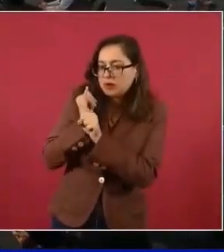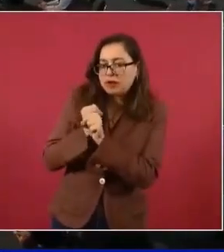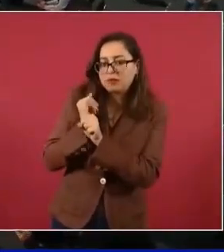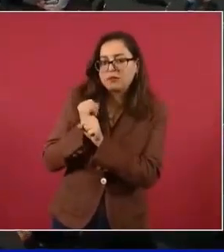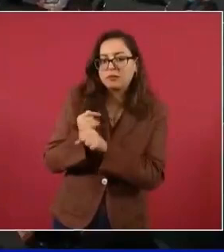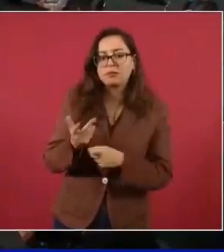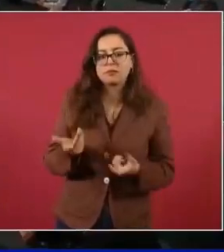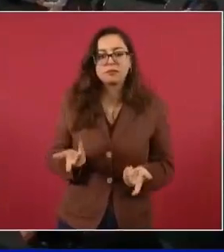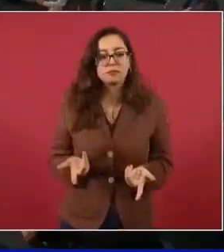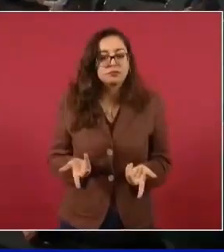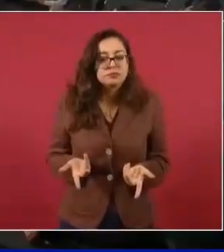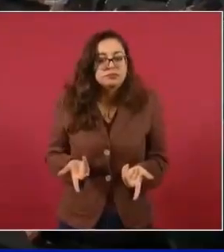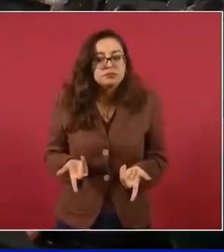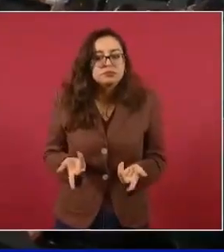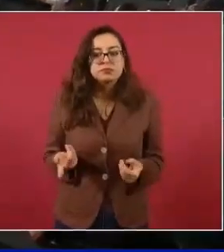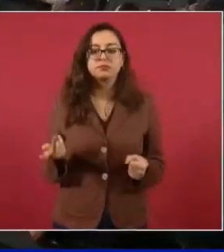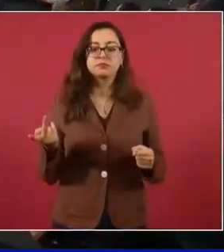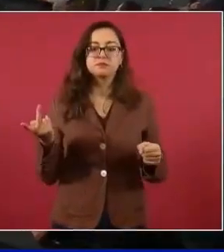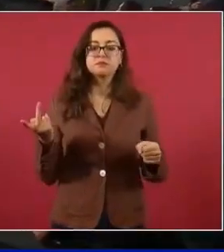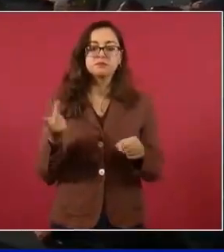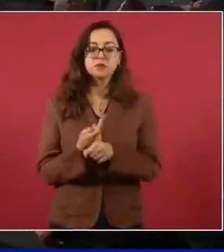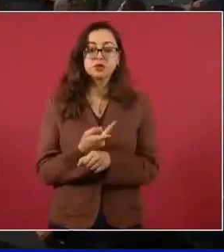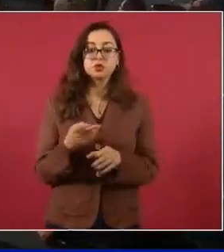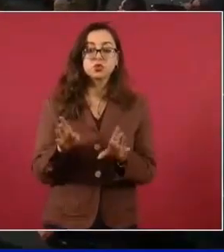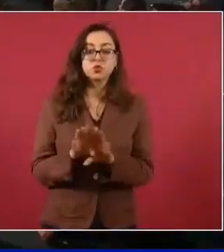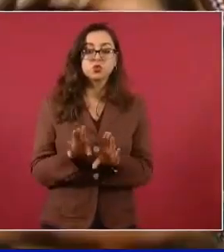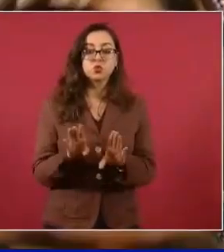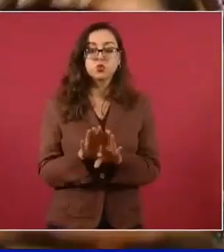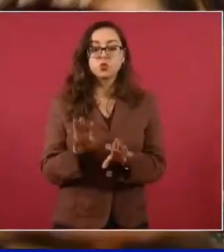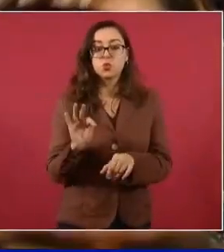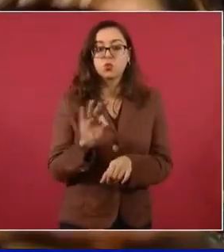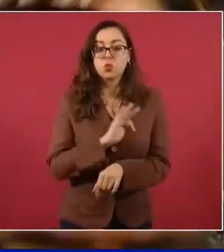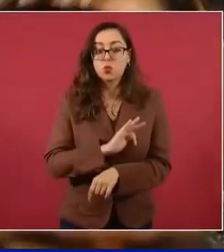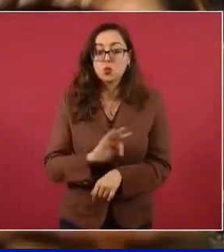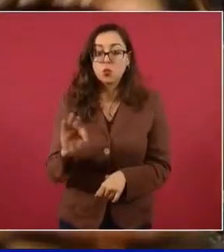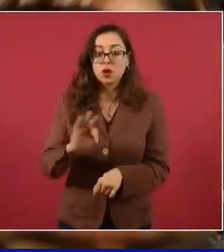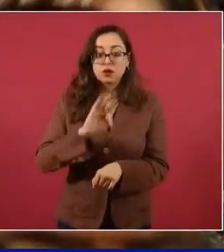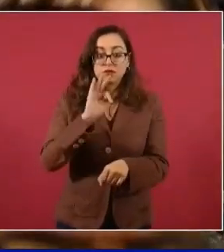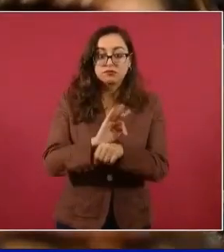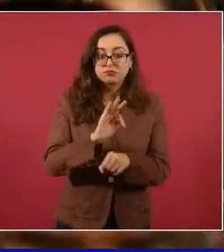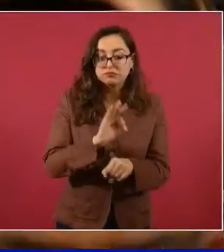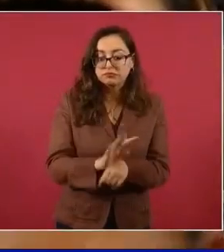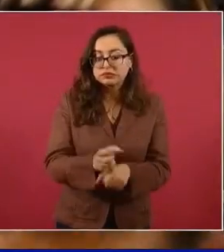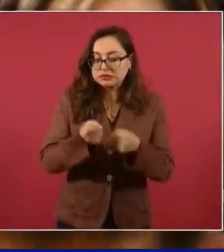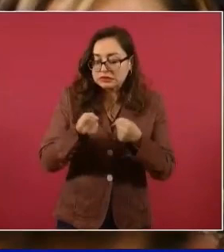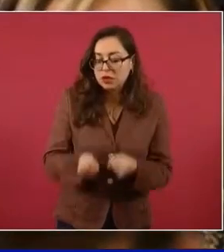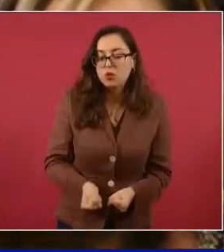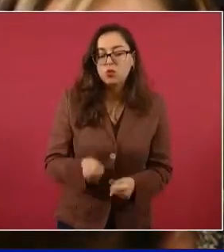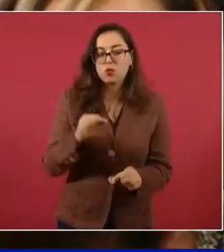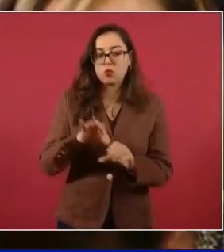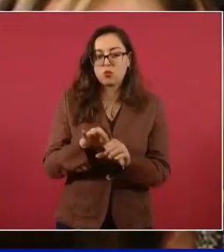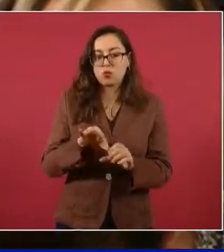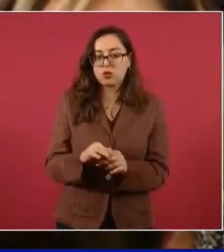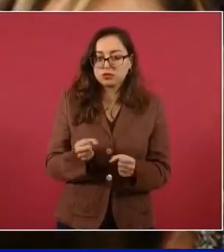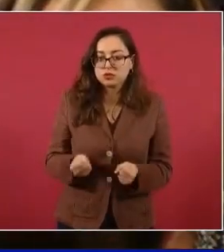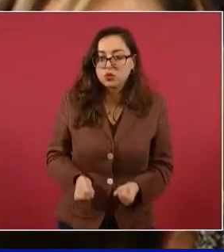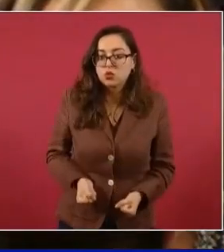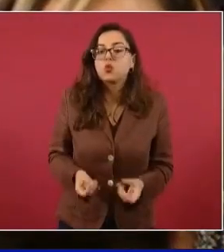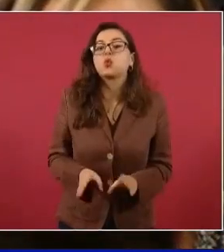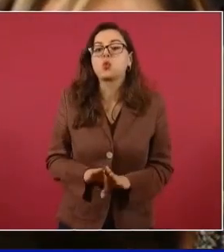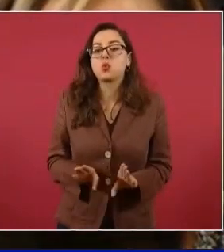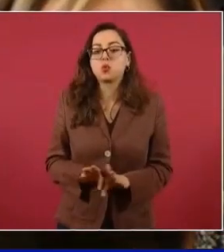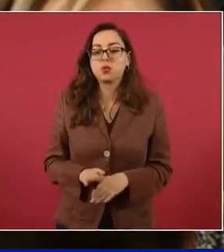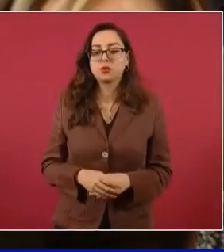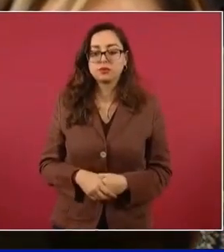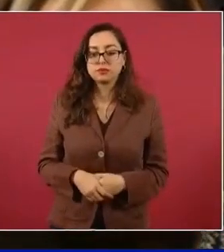Respecto a esto, ¿sigue vigente esta garantía de que estará abierta la elección y se respetará el resultado